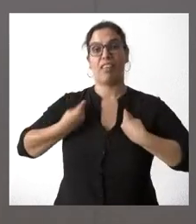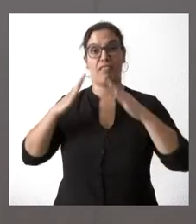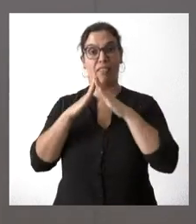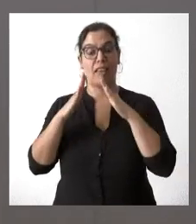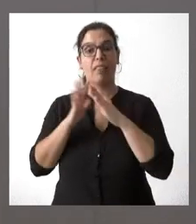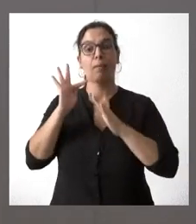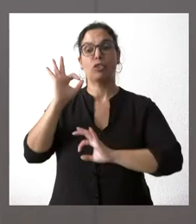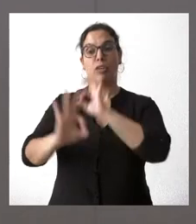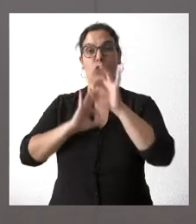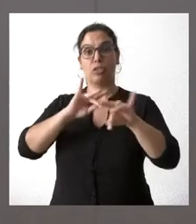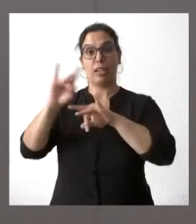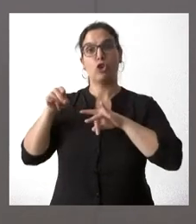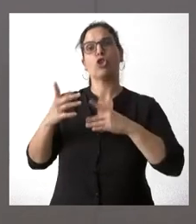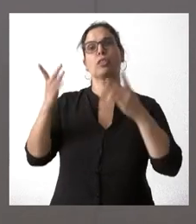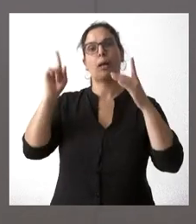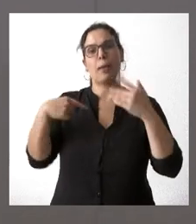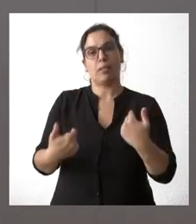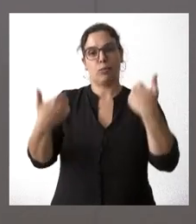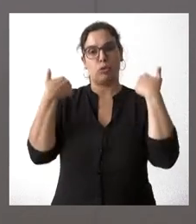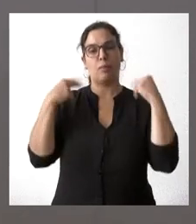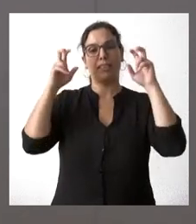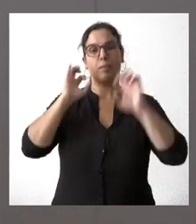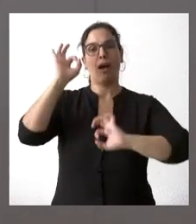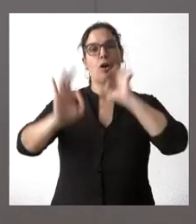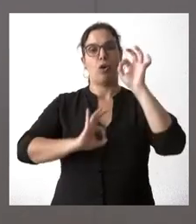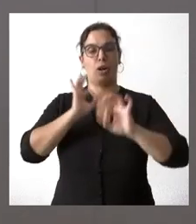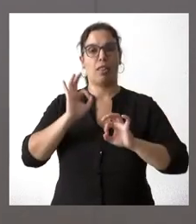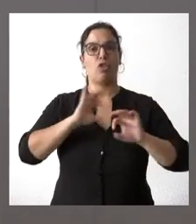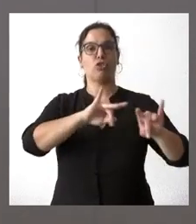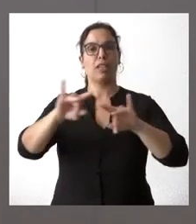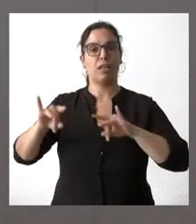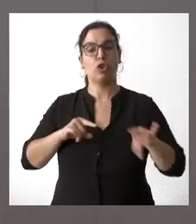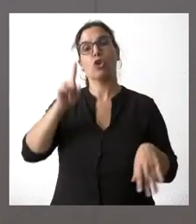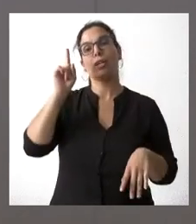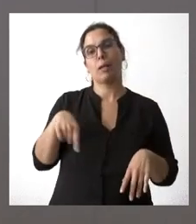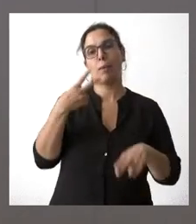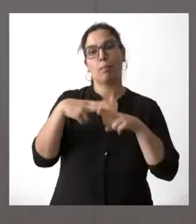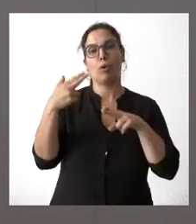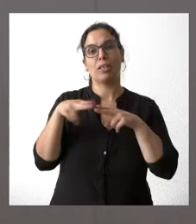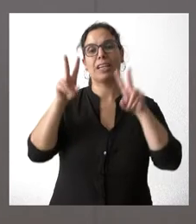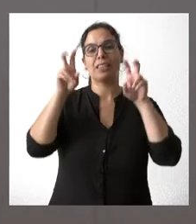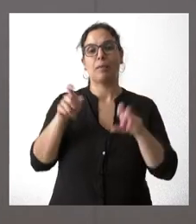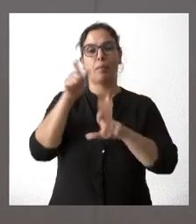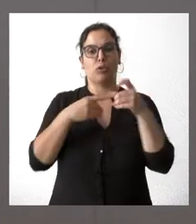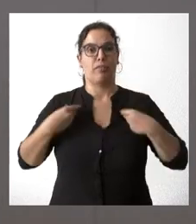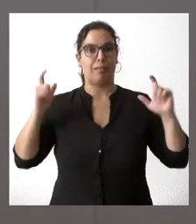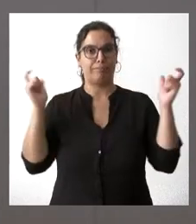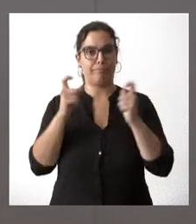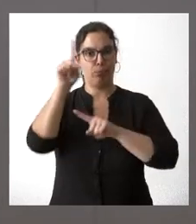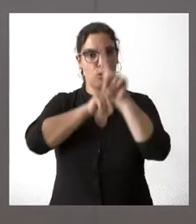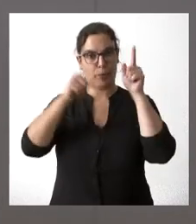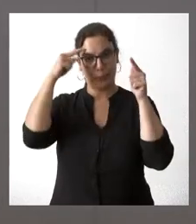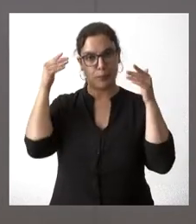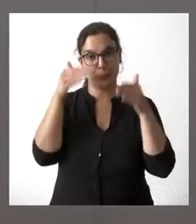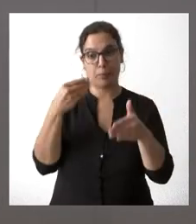ejerce las funciones en materia de ordenación del territorio y el que va a dirigir, en este caso, también las políticas en materia demográfica. Tienen ustedes en la